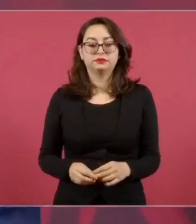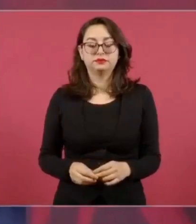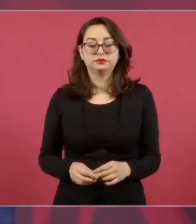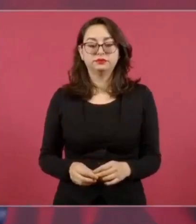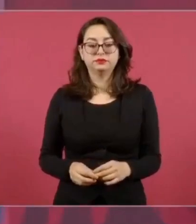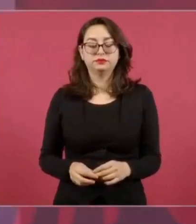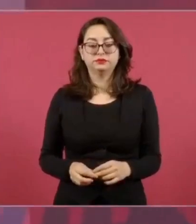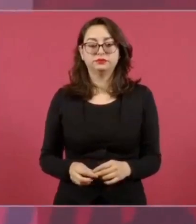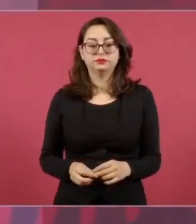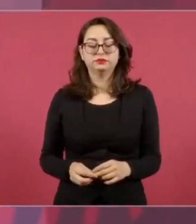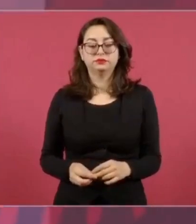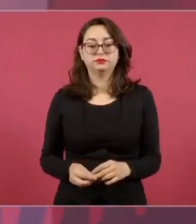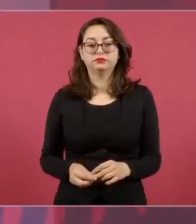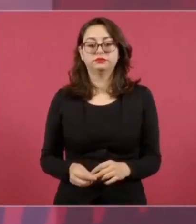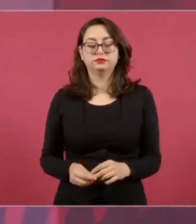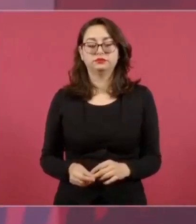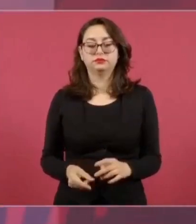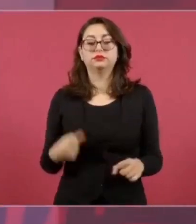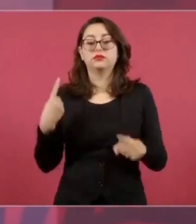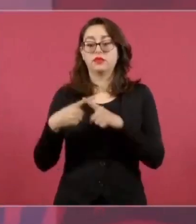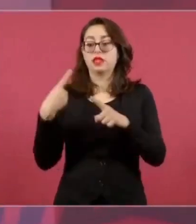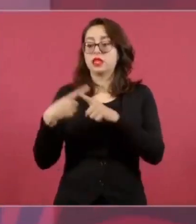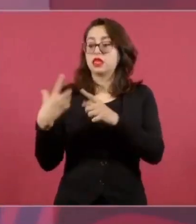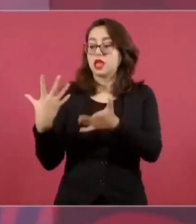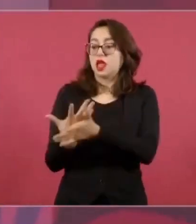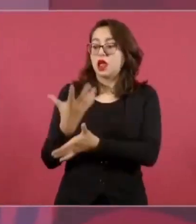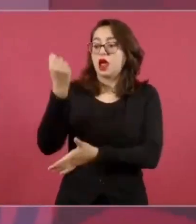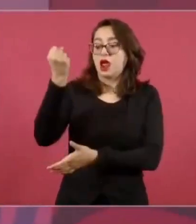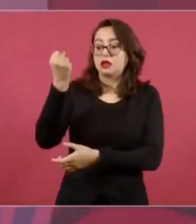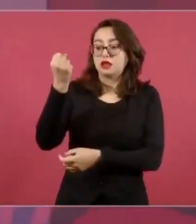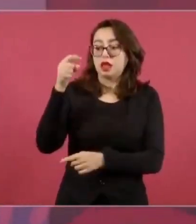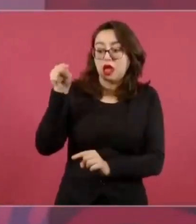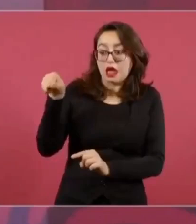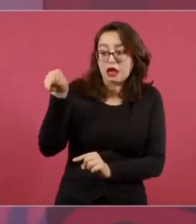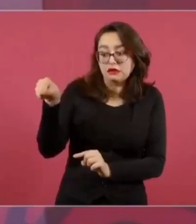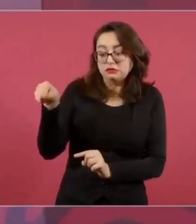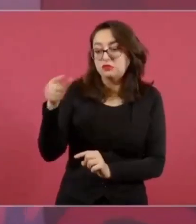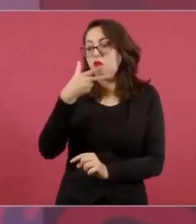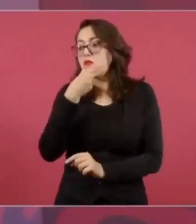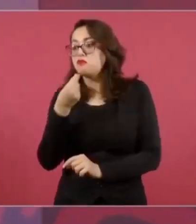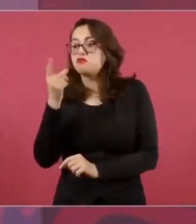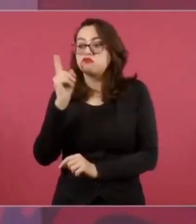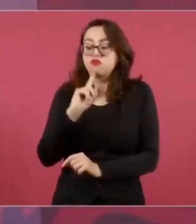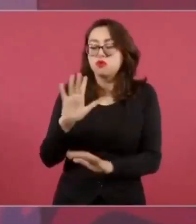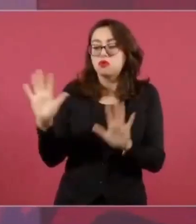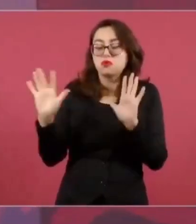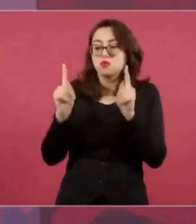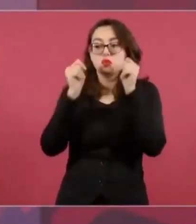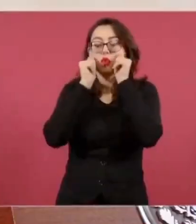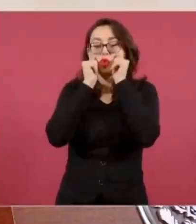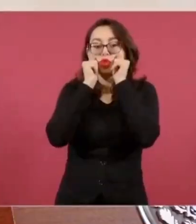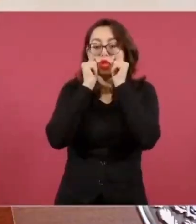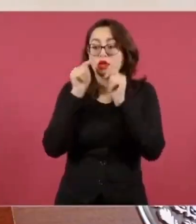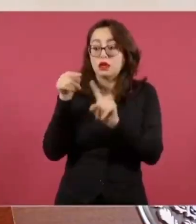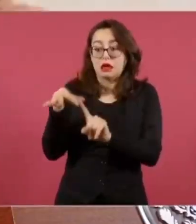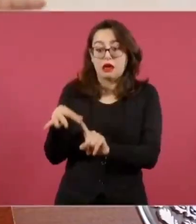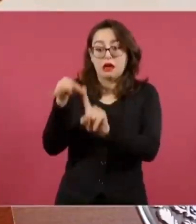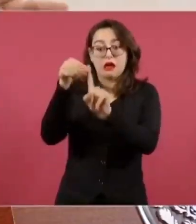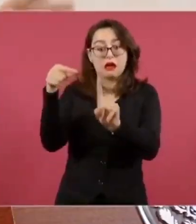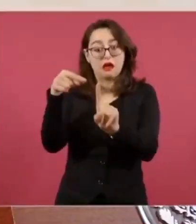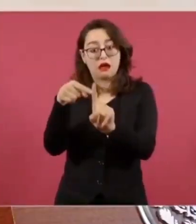al que gane la encuesta como